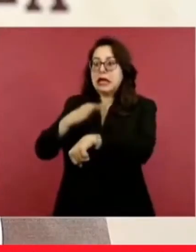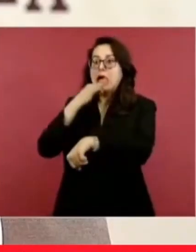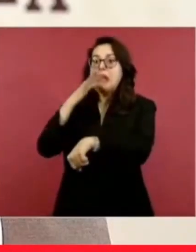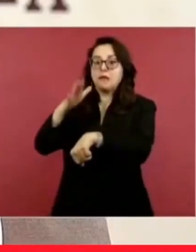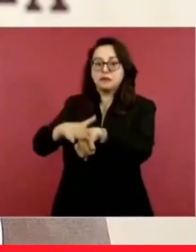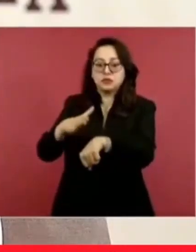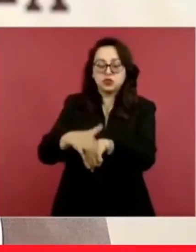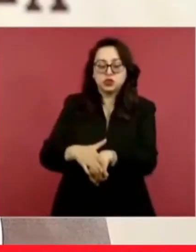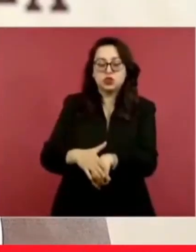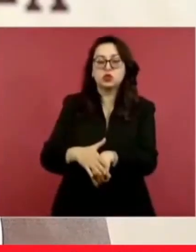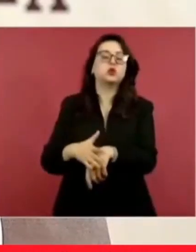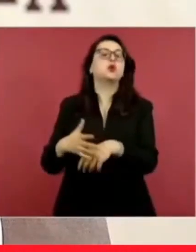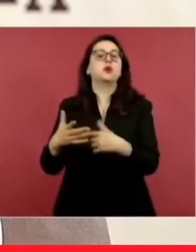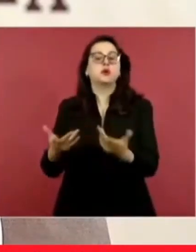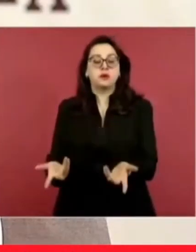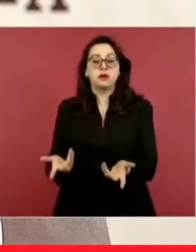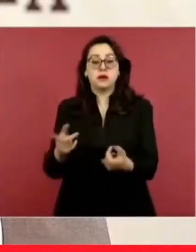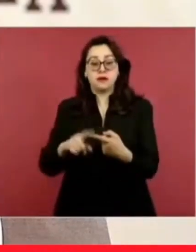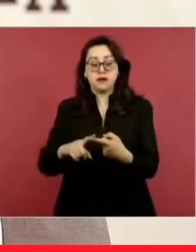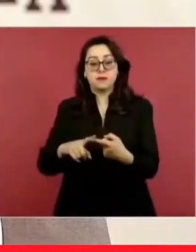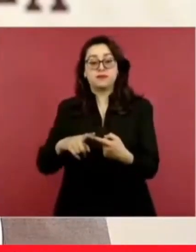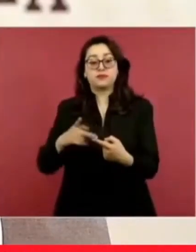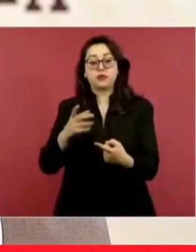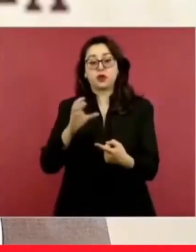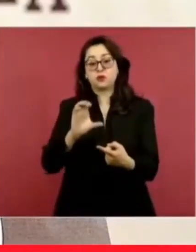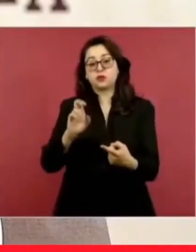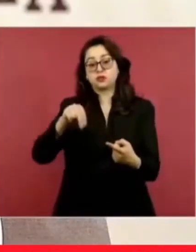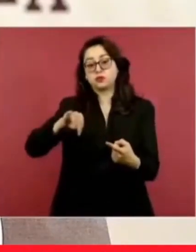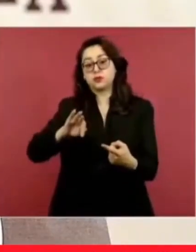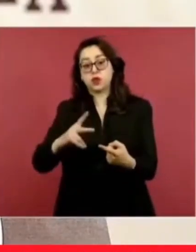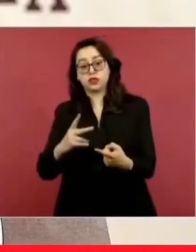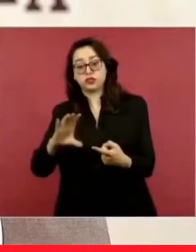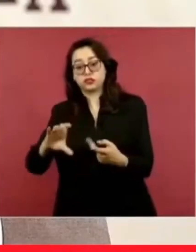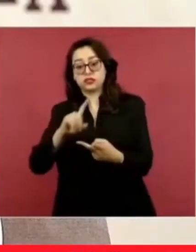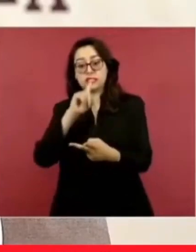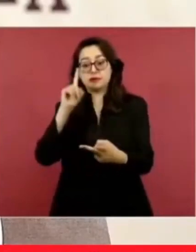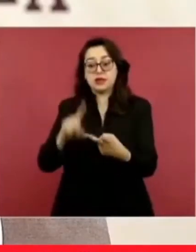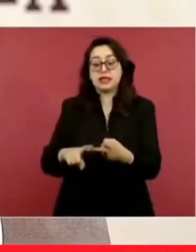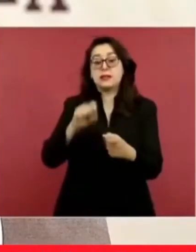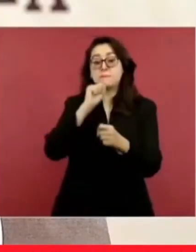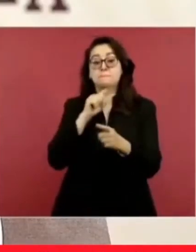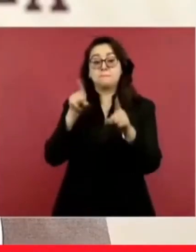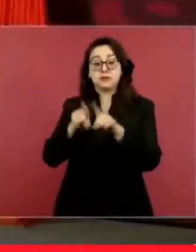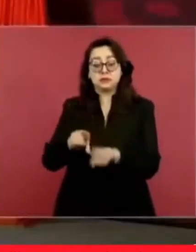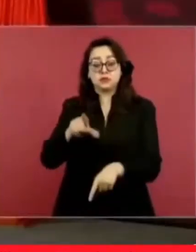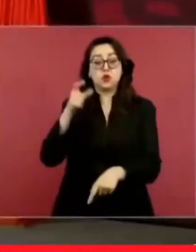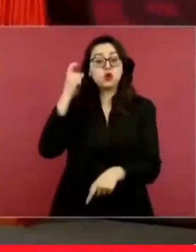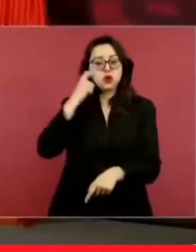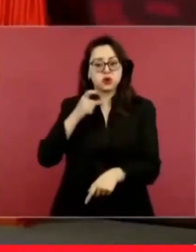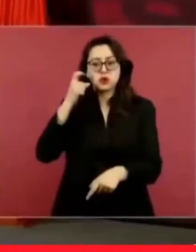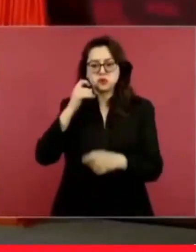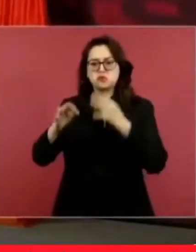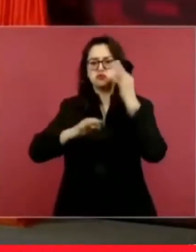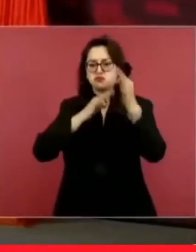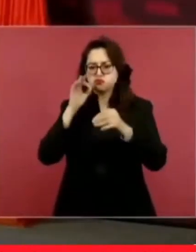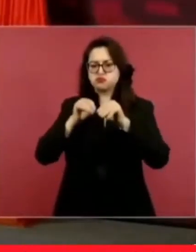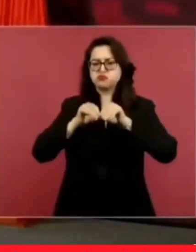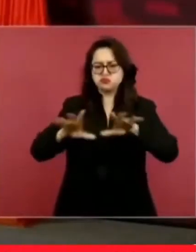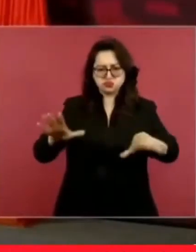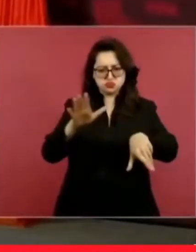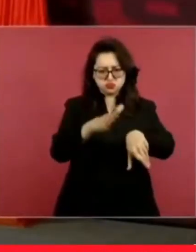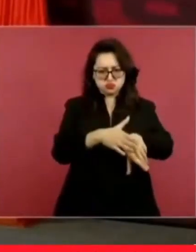Tanto Protección Civil Federal y el gobierno del estado de Guerrero desplegaron recursos para la publicación de